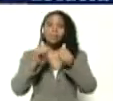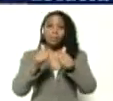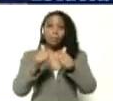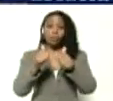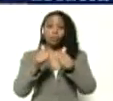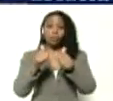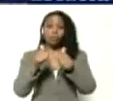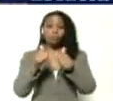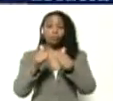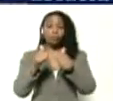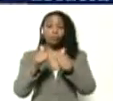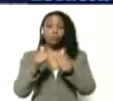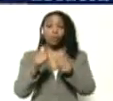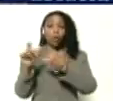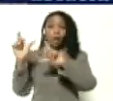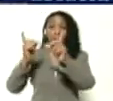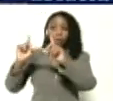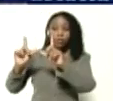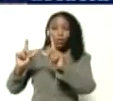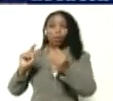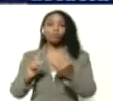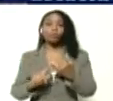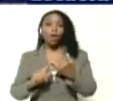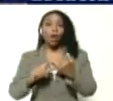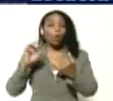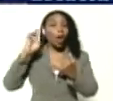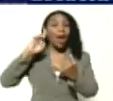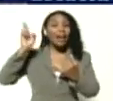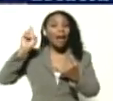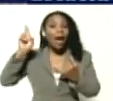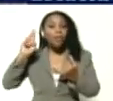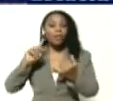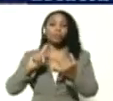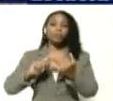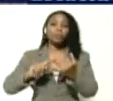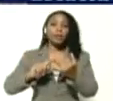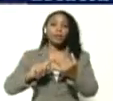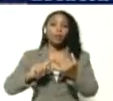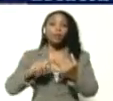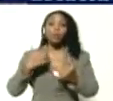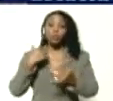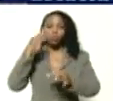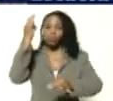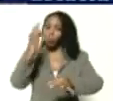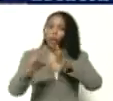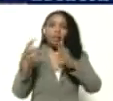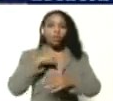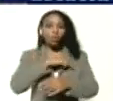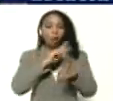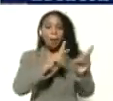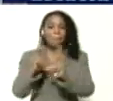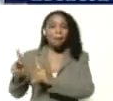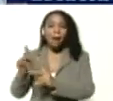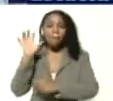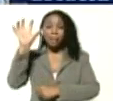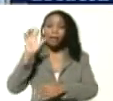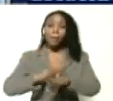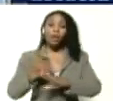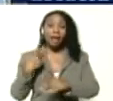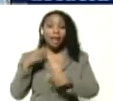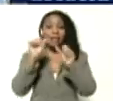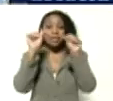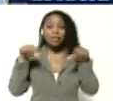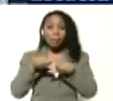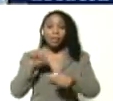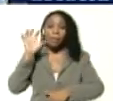comenzamos con la televisión, con la radio. Menos mal que nosotros tenemos el plan Patria, porque el sistema de Patria